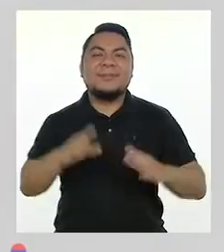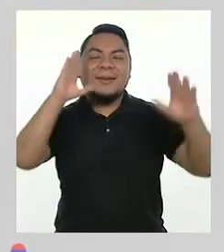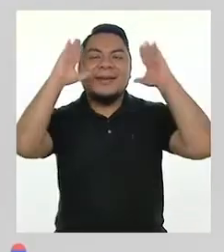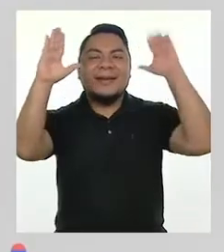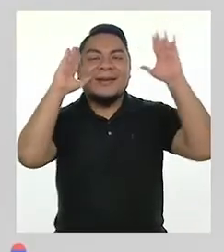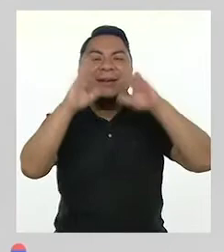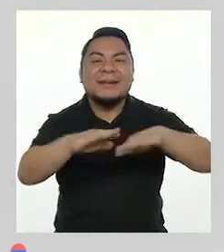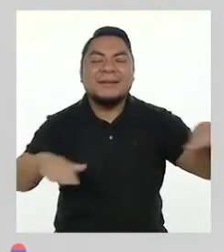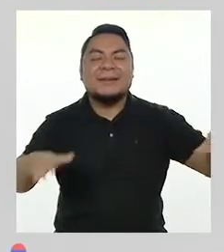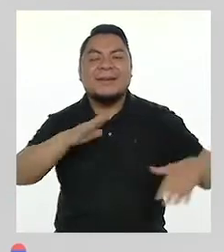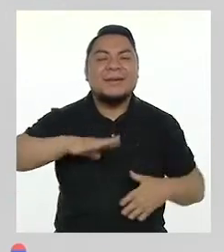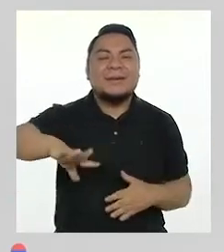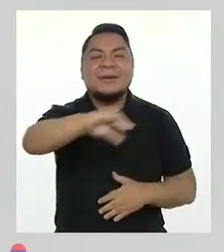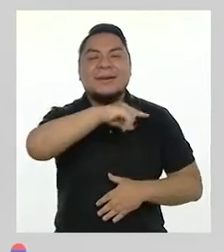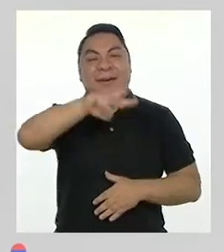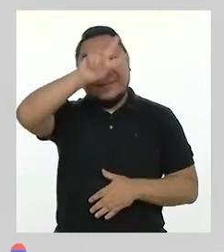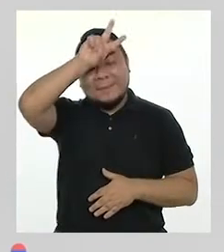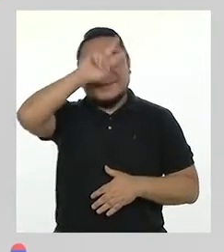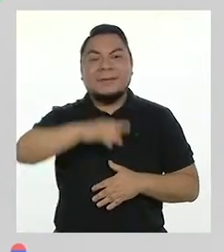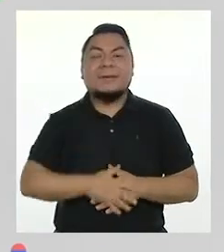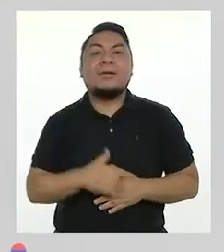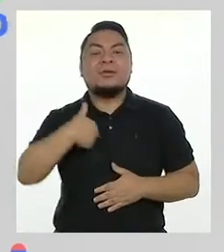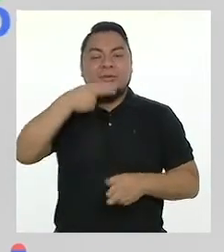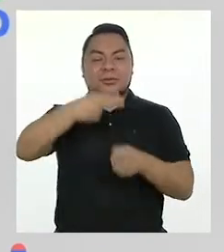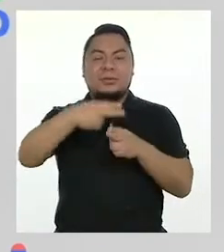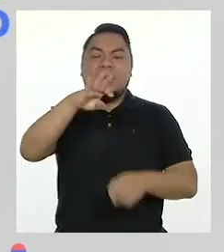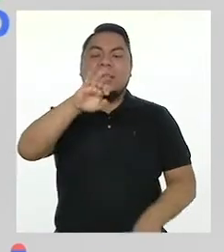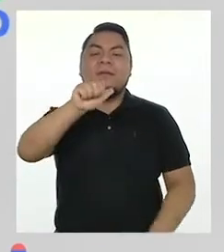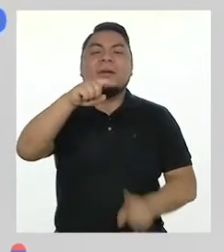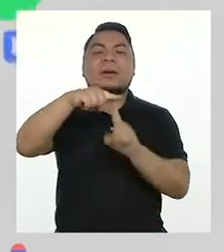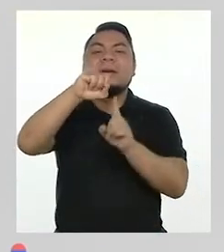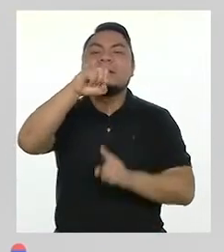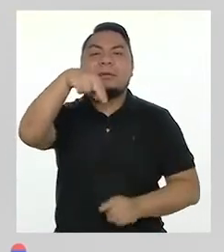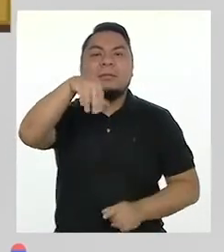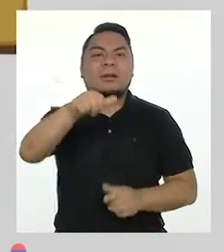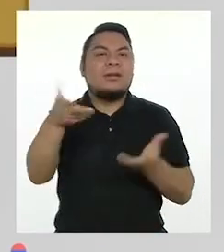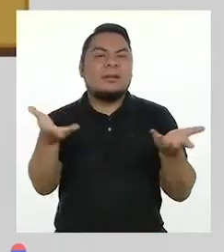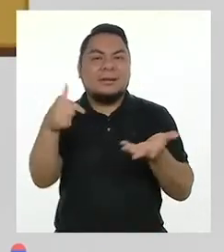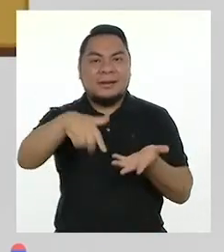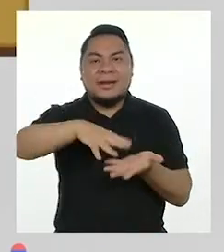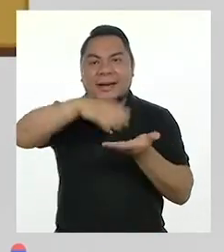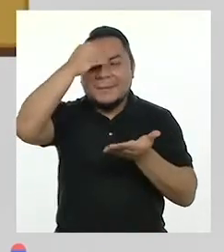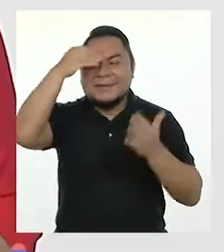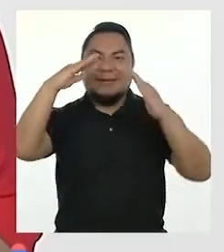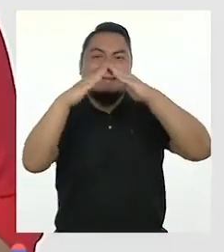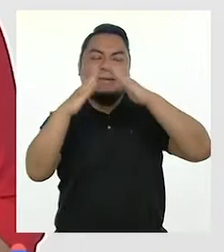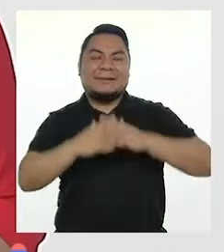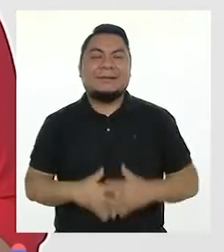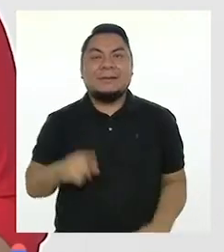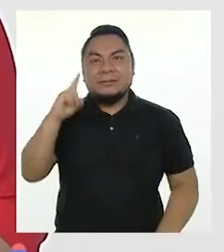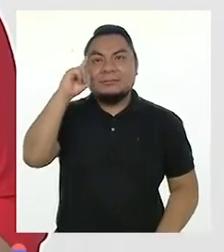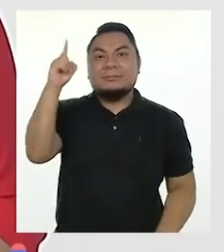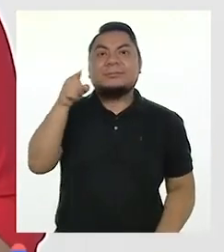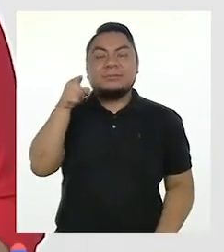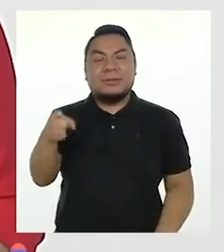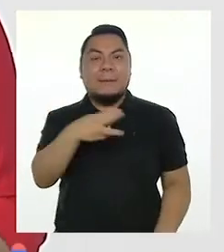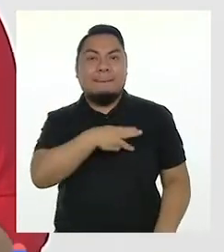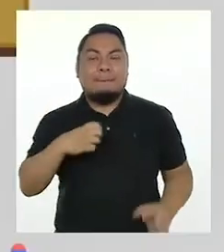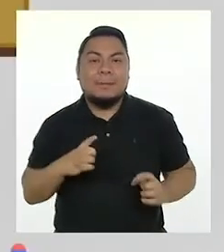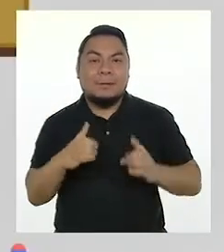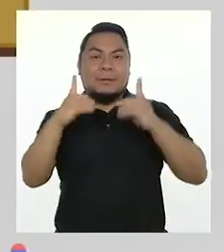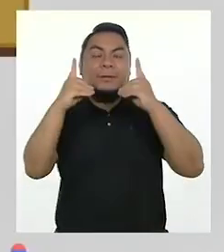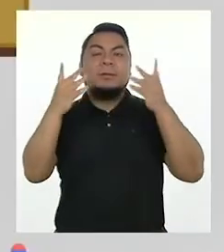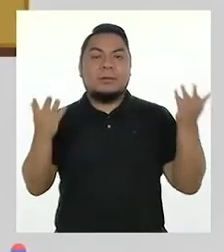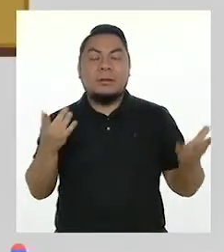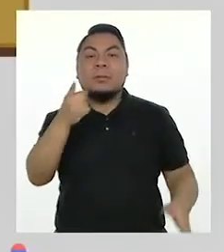Hola, niñas y niños de todo el país. Yo soy Fátima Saldonid y esto es Aprendo en Casa, una iniciativa del Ministerio de